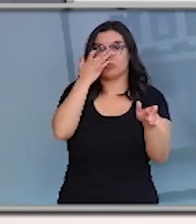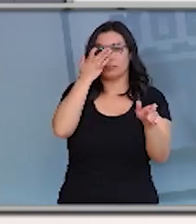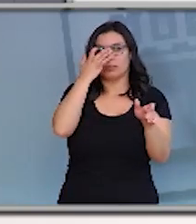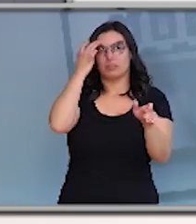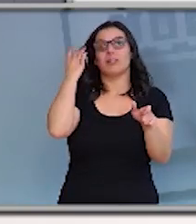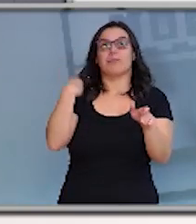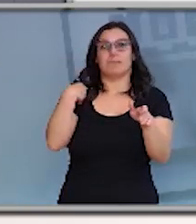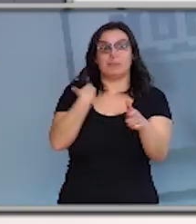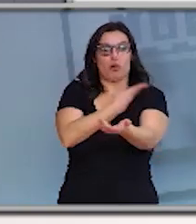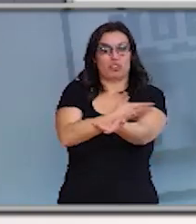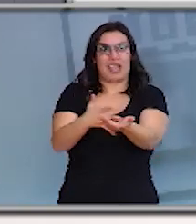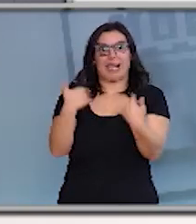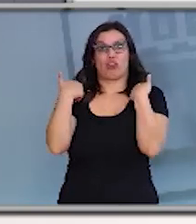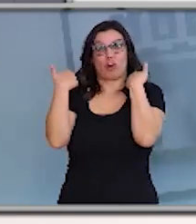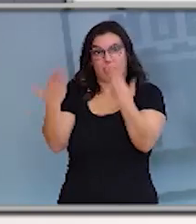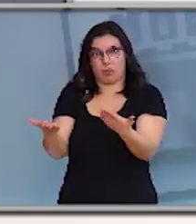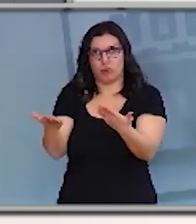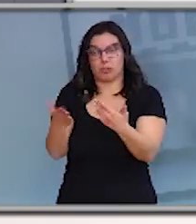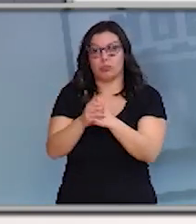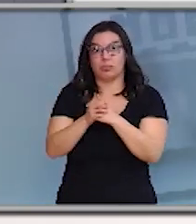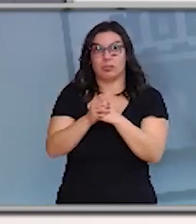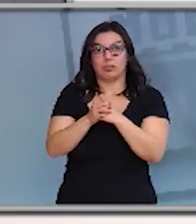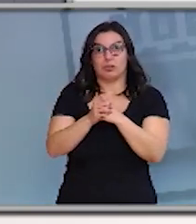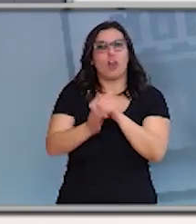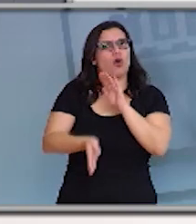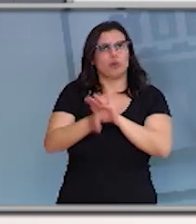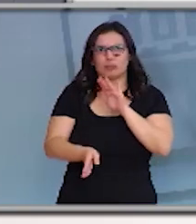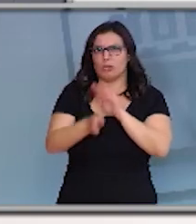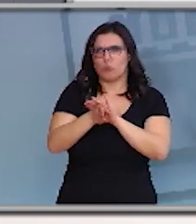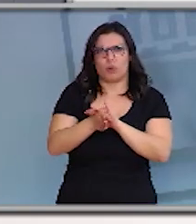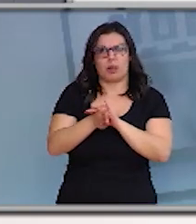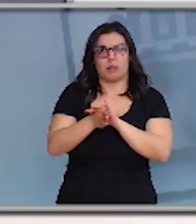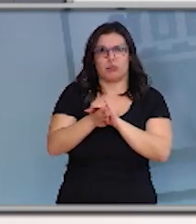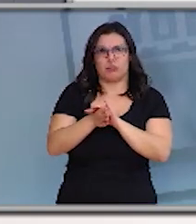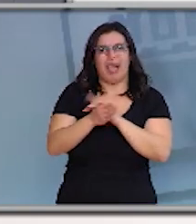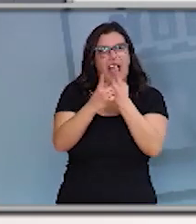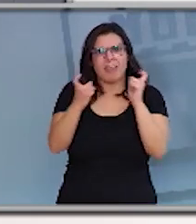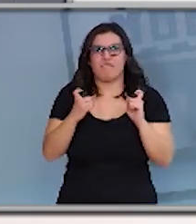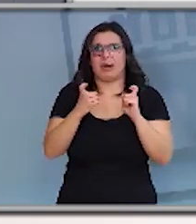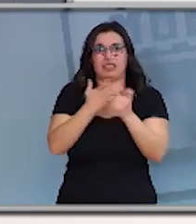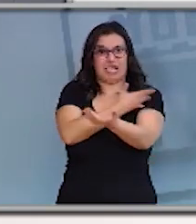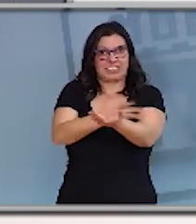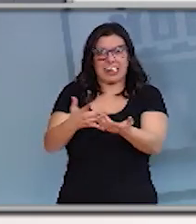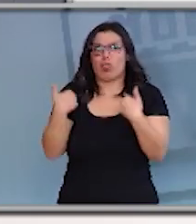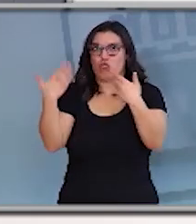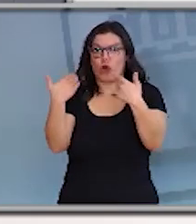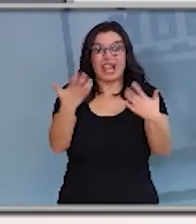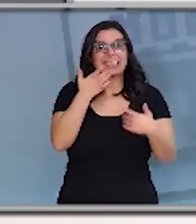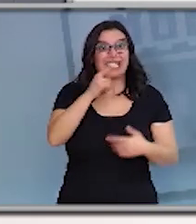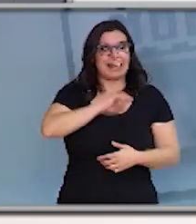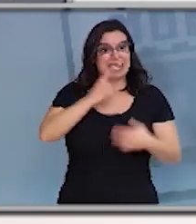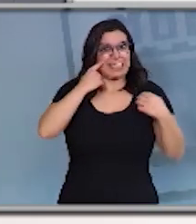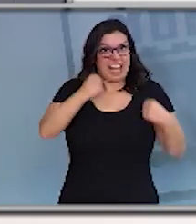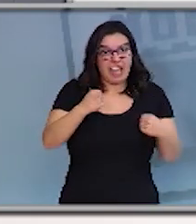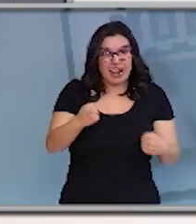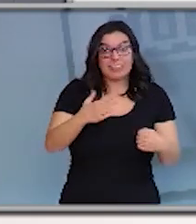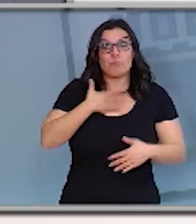donaciones de sangre es importante que no dejemos de donar todo lo contrario las personas que estén sanas que puedan